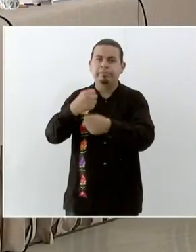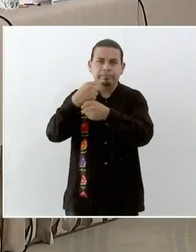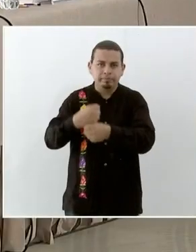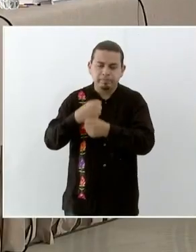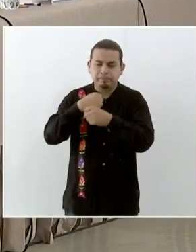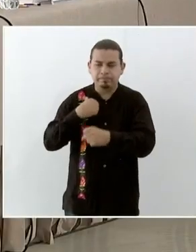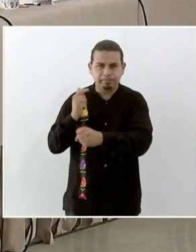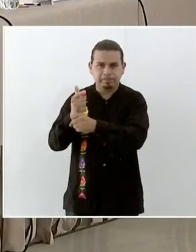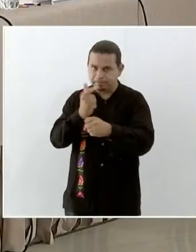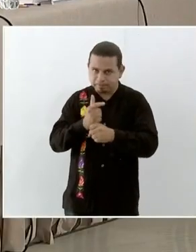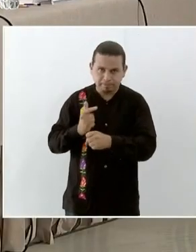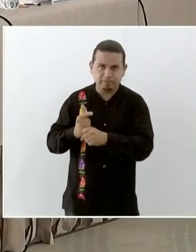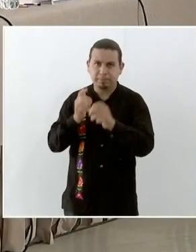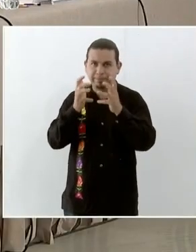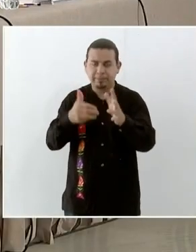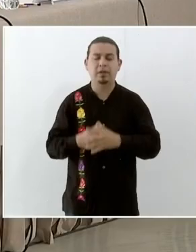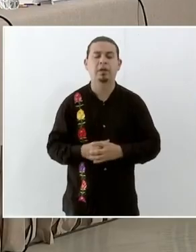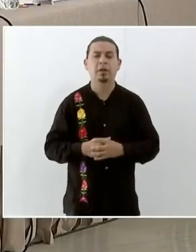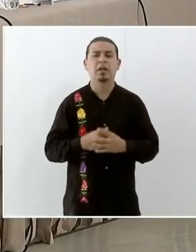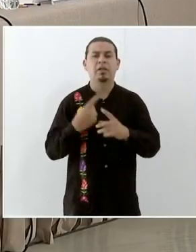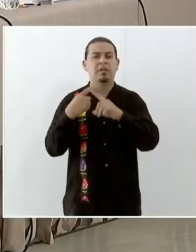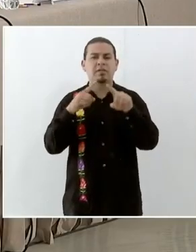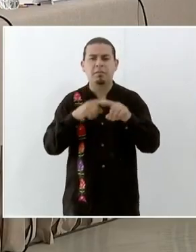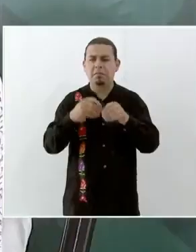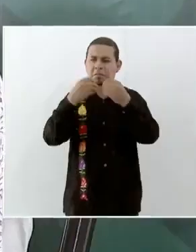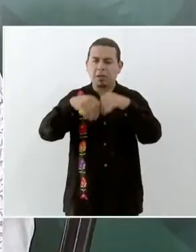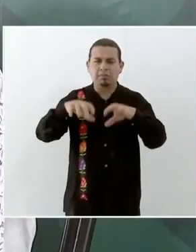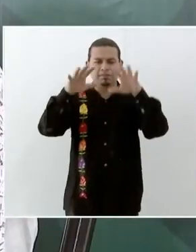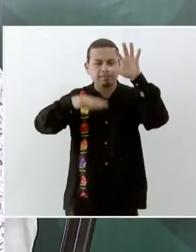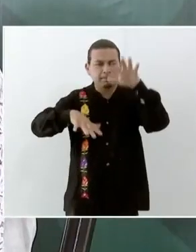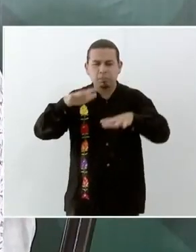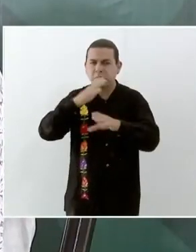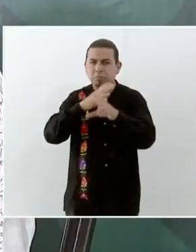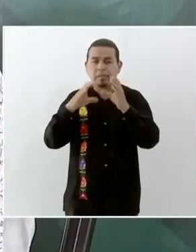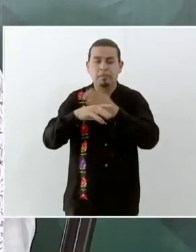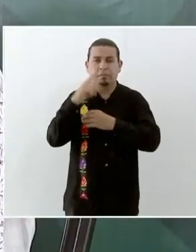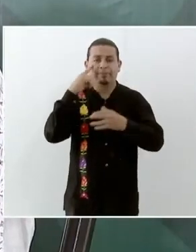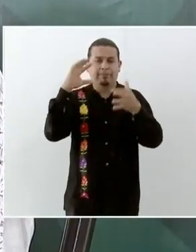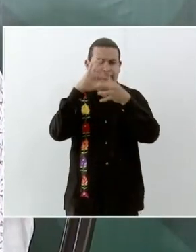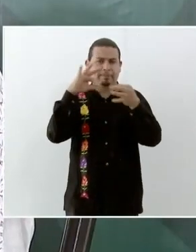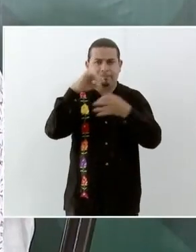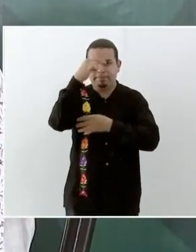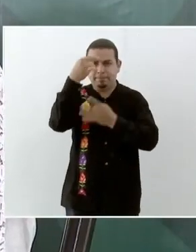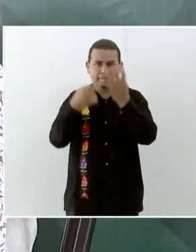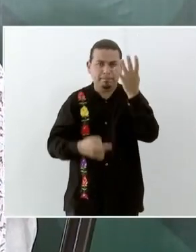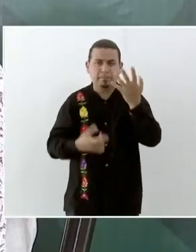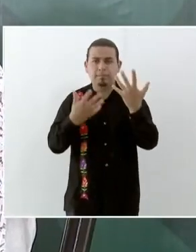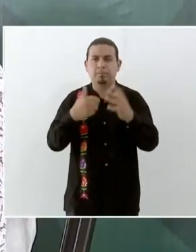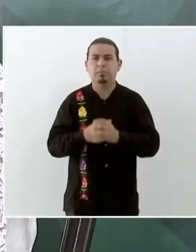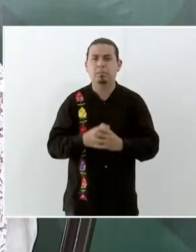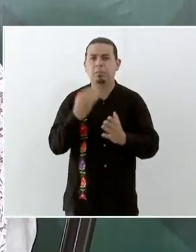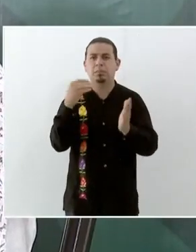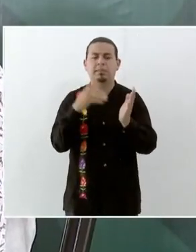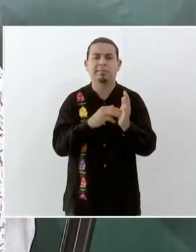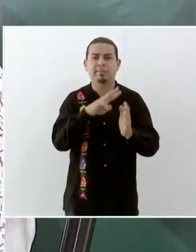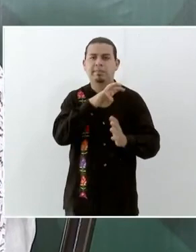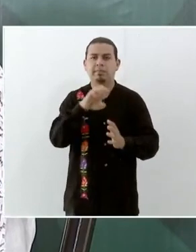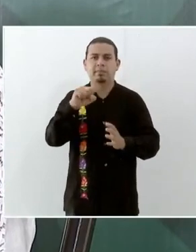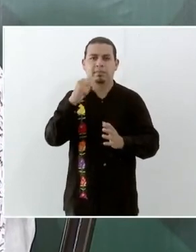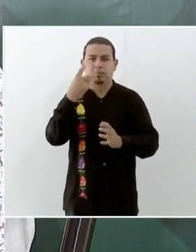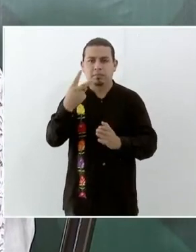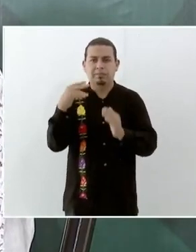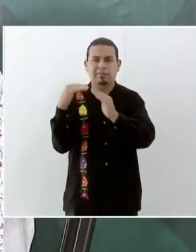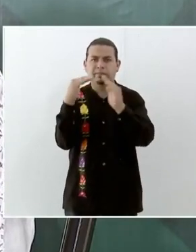Respecto a los daños y pérdidas, de manera general, informamos que 19 mil 362